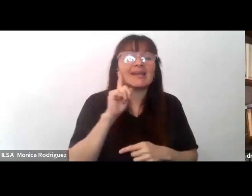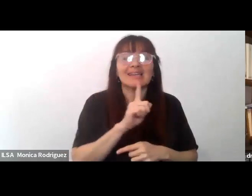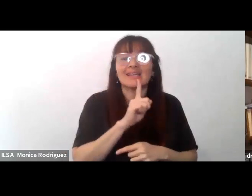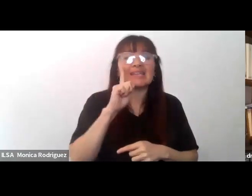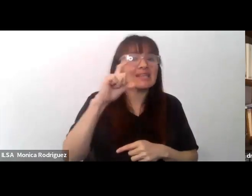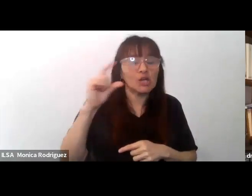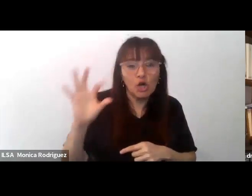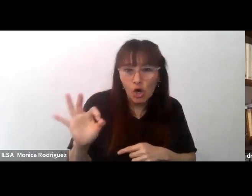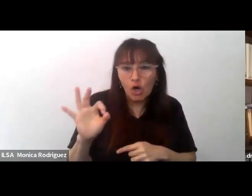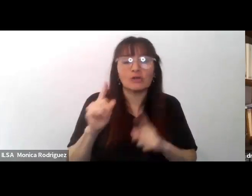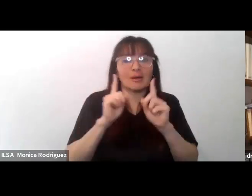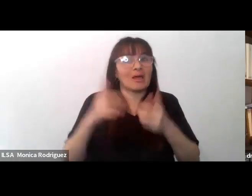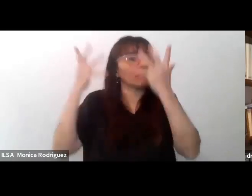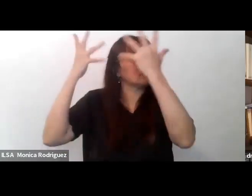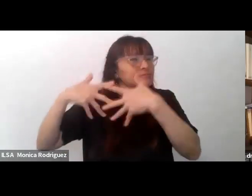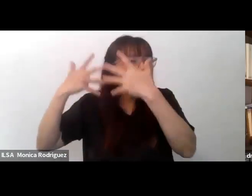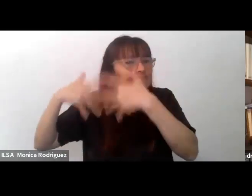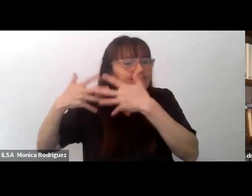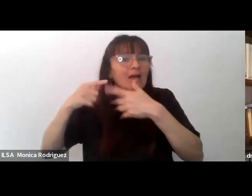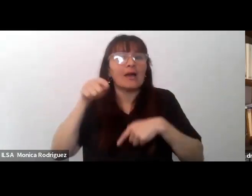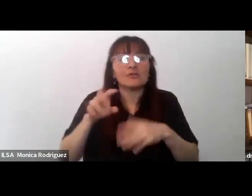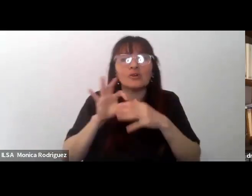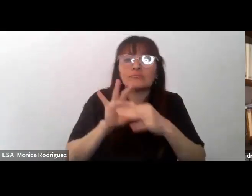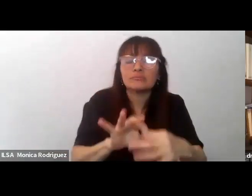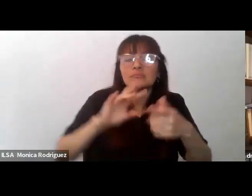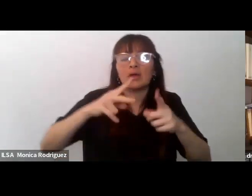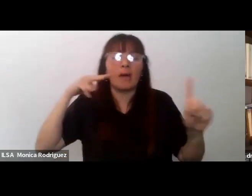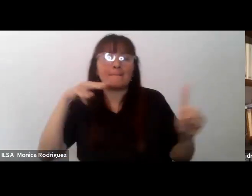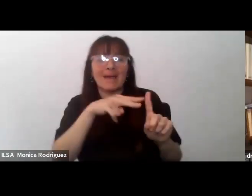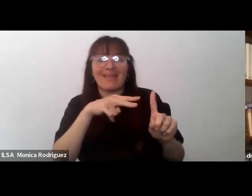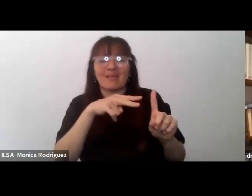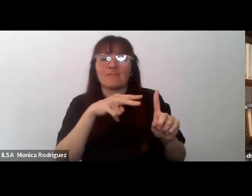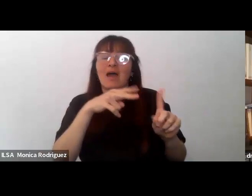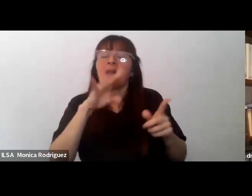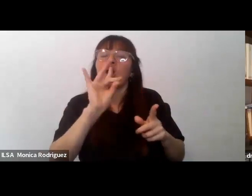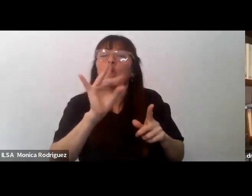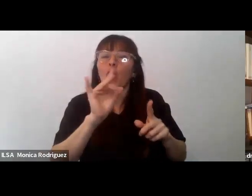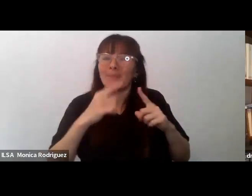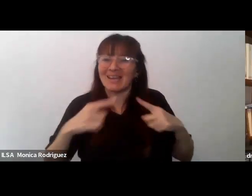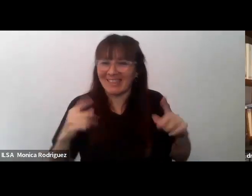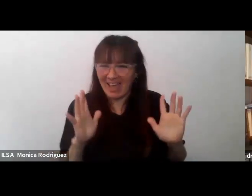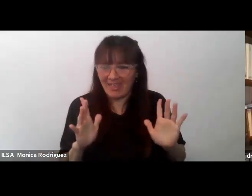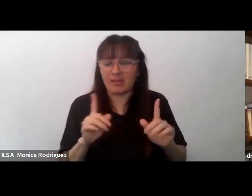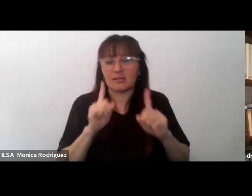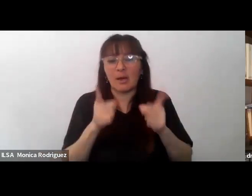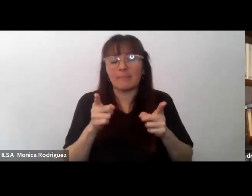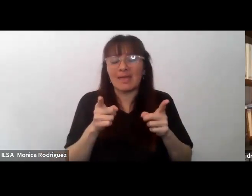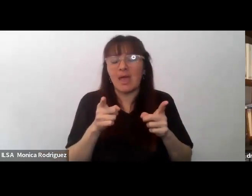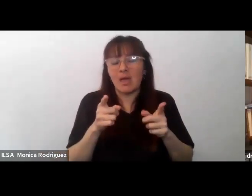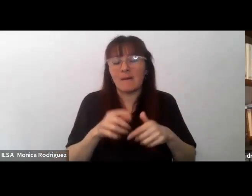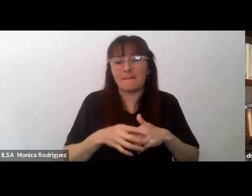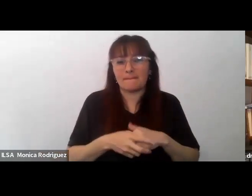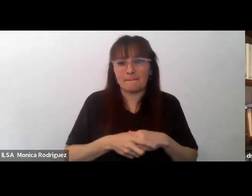reflexivo hace referencia al paradigma de la complejidad y, más precisamente,